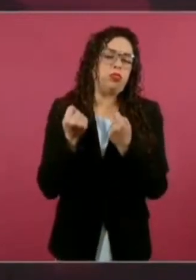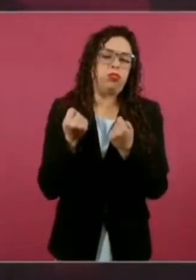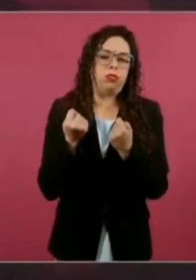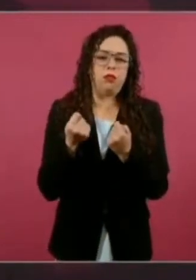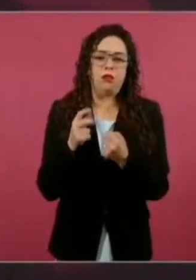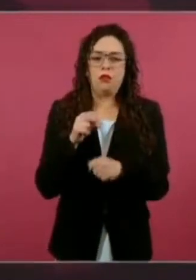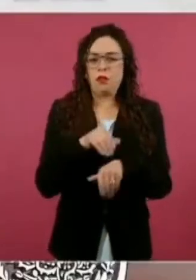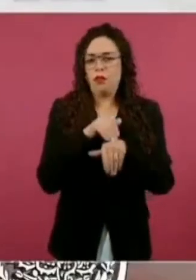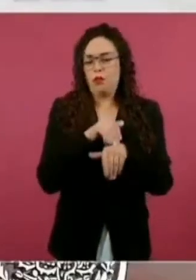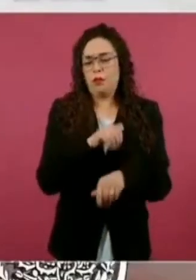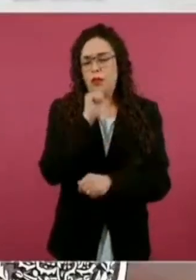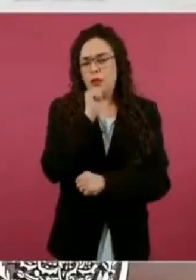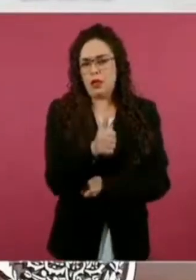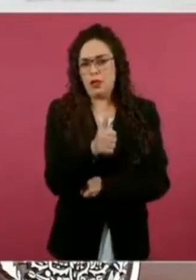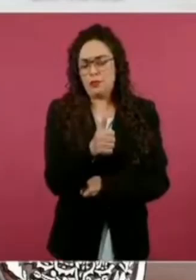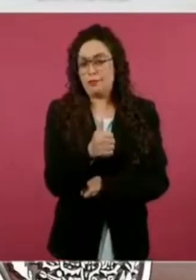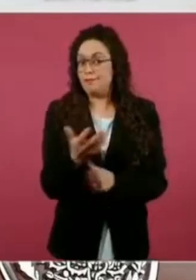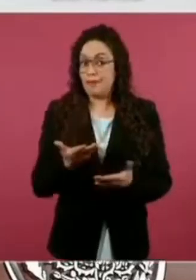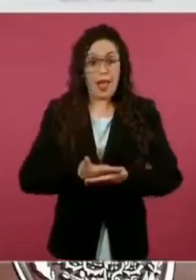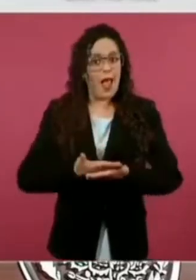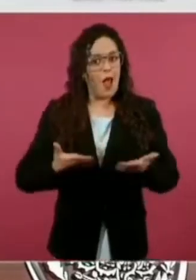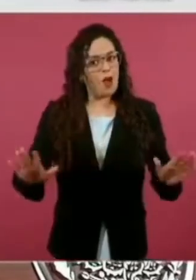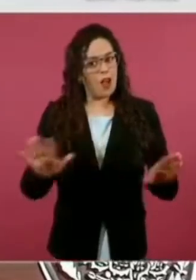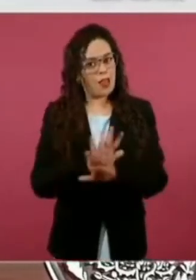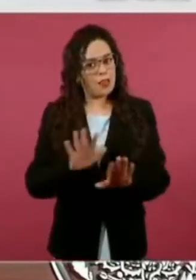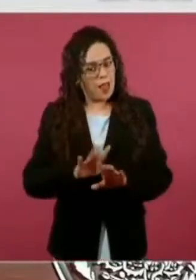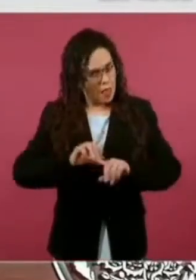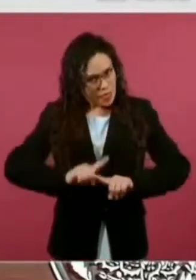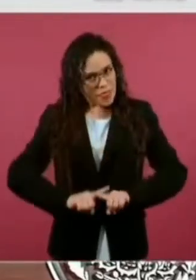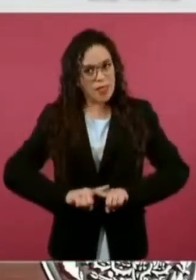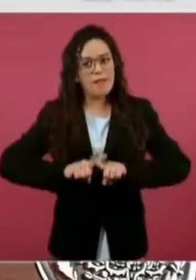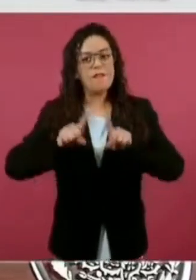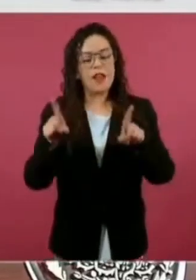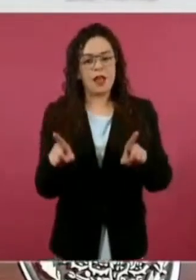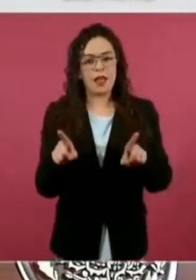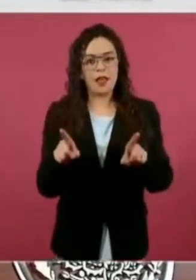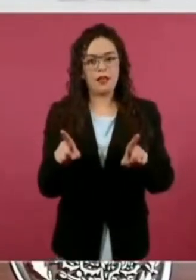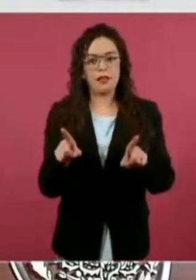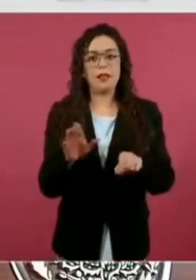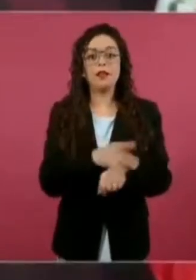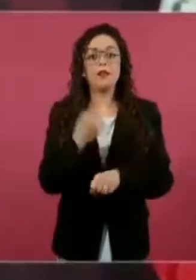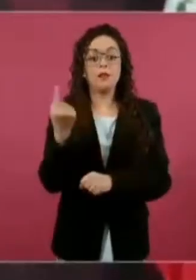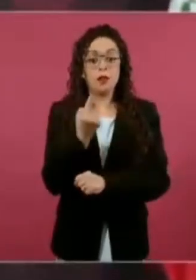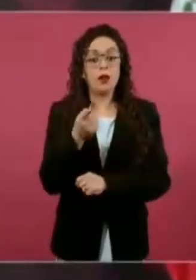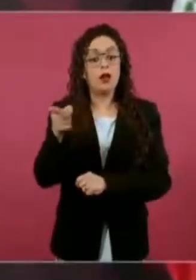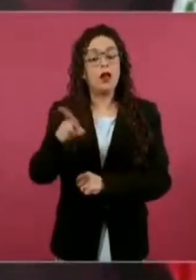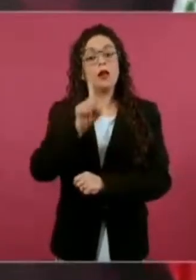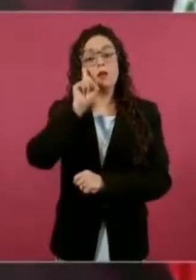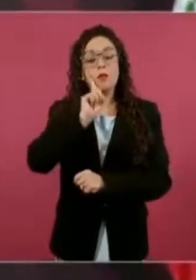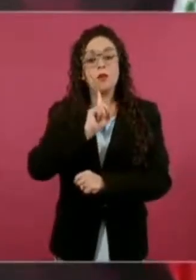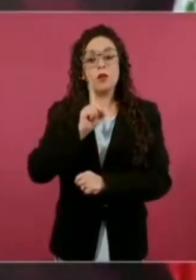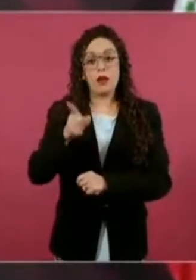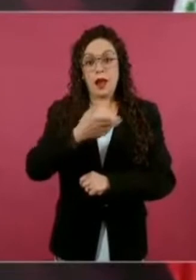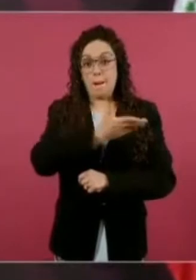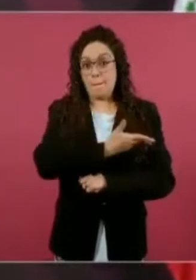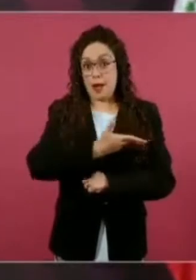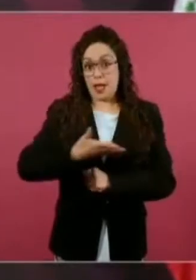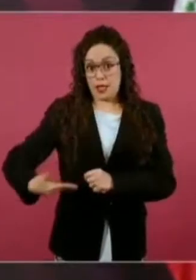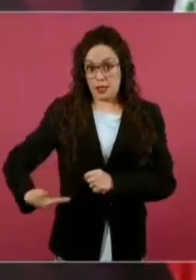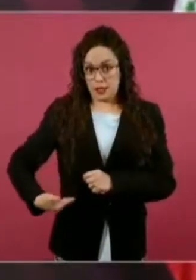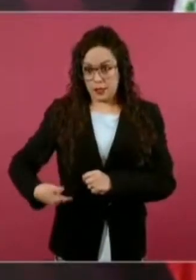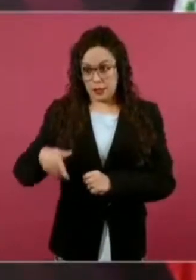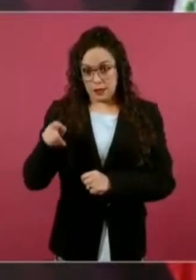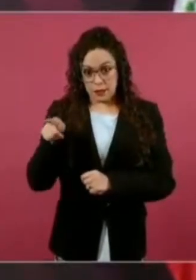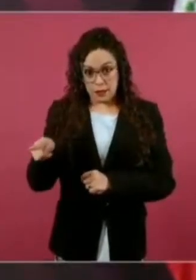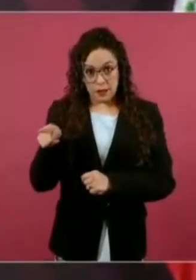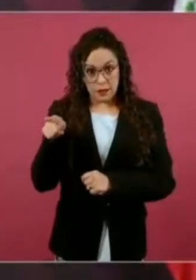Ahora va a ser distinto porque la presidenta es una mujer